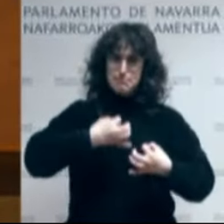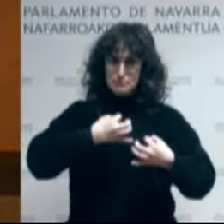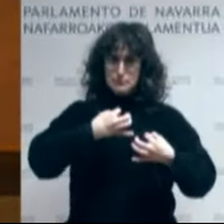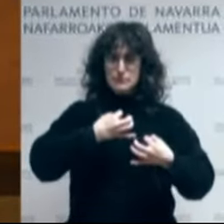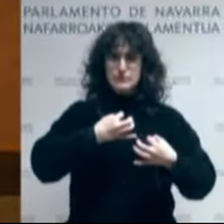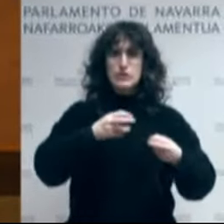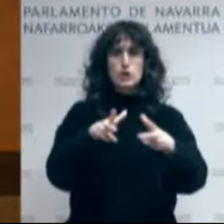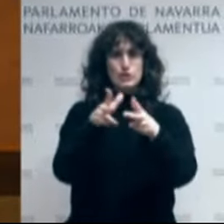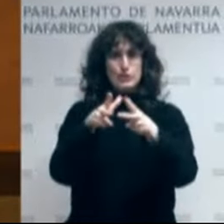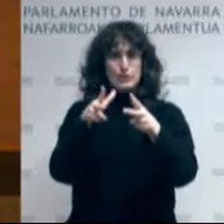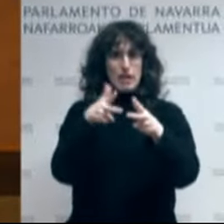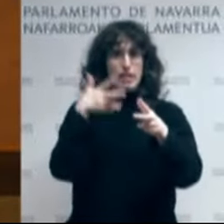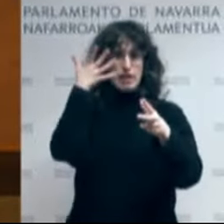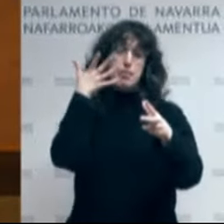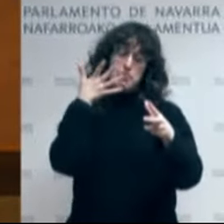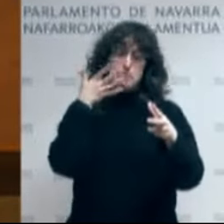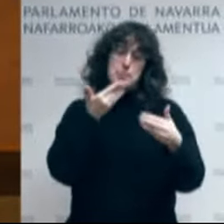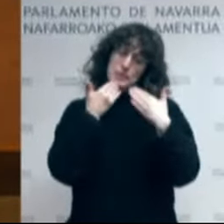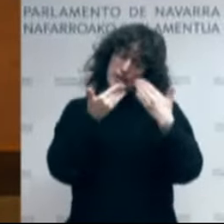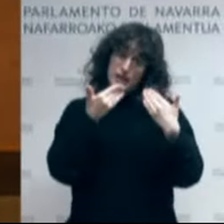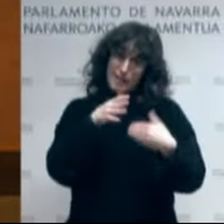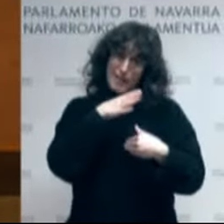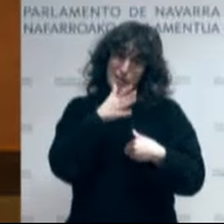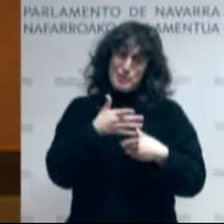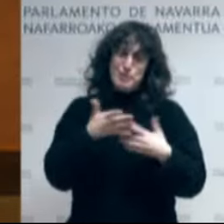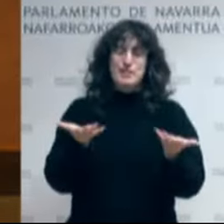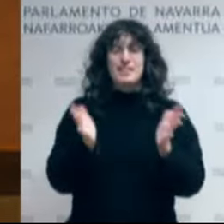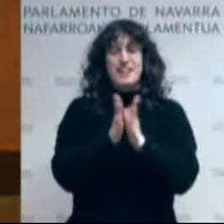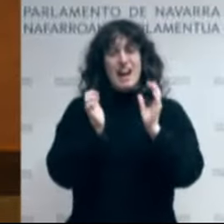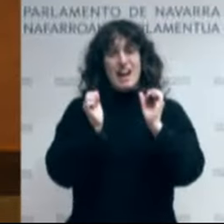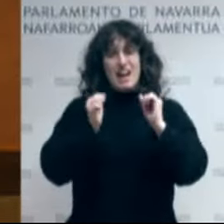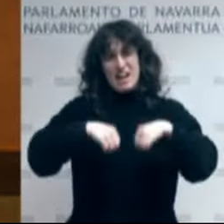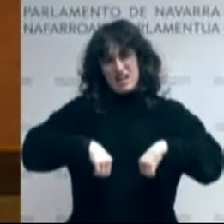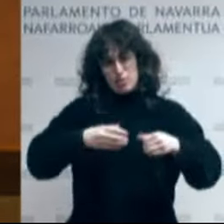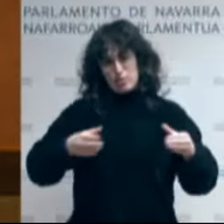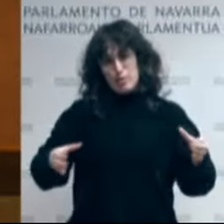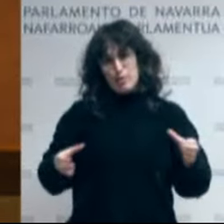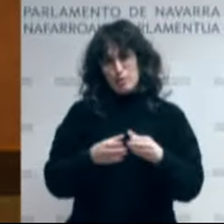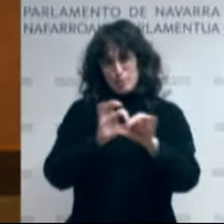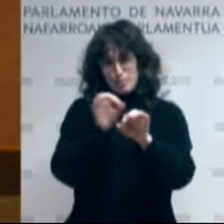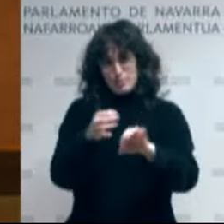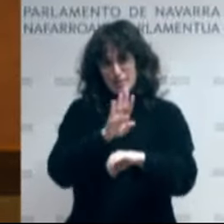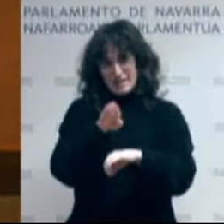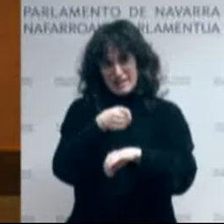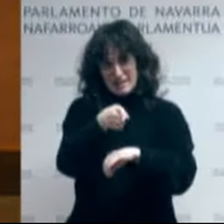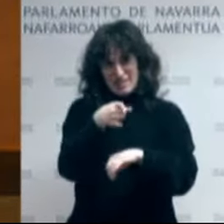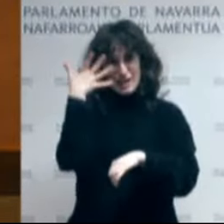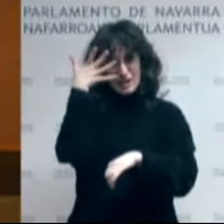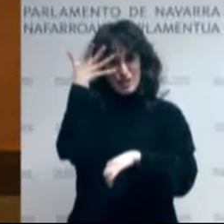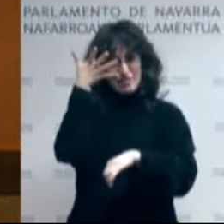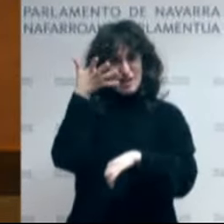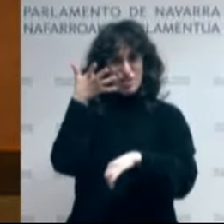duela. Akordioaren bidez, Euskal Herria bildu Nafarroa talde parlamentarioak kompromisoa